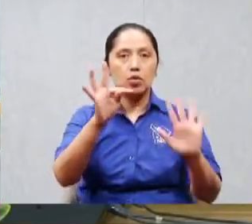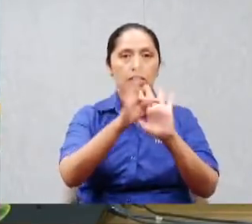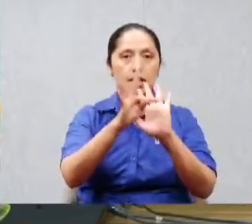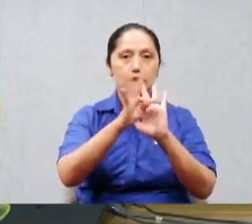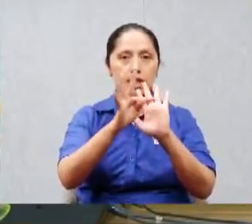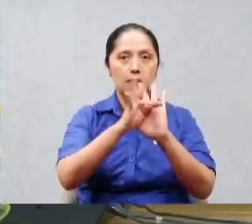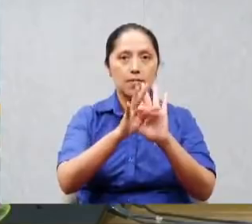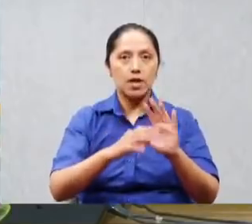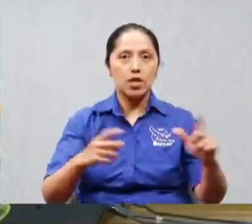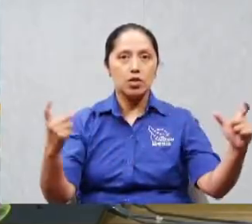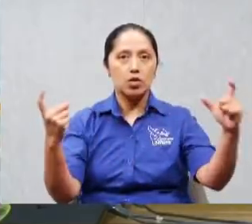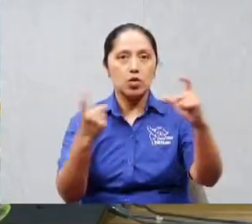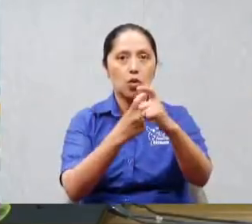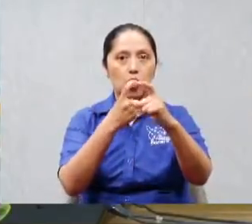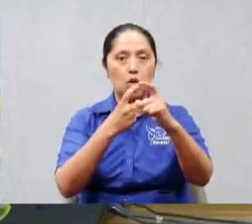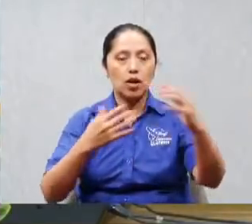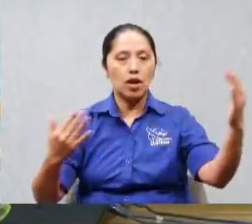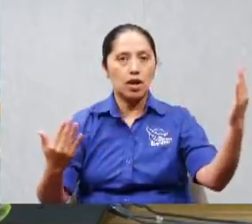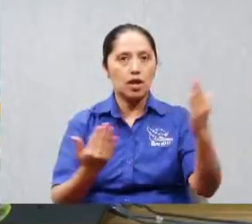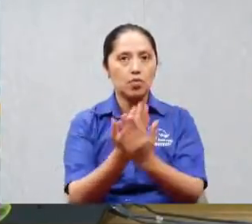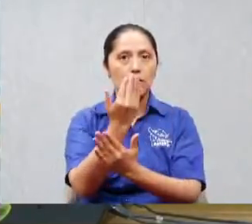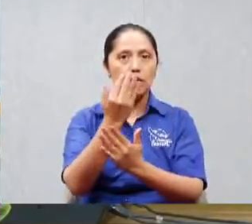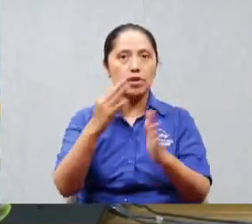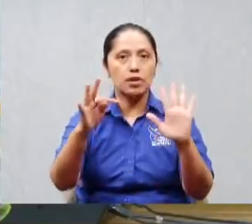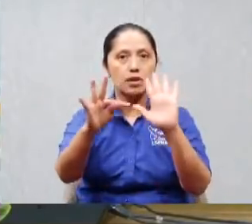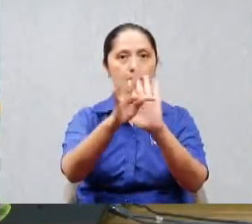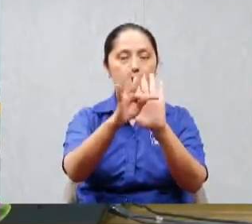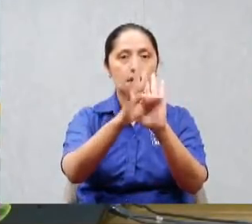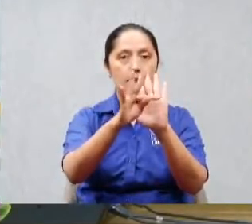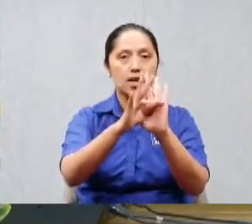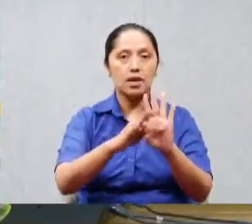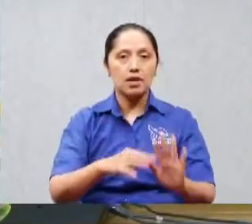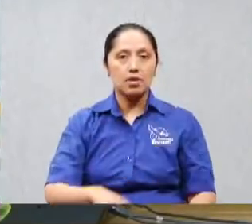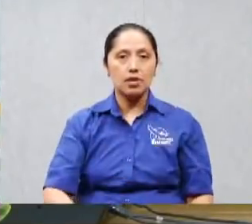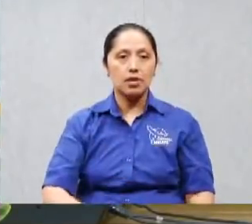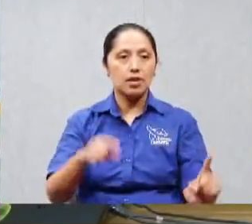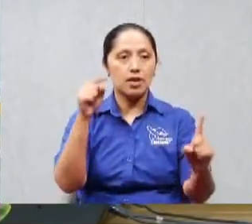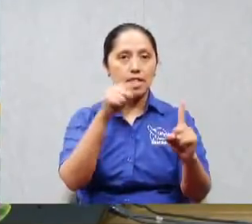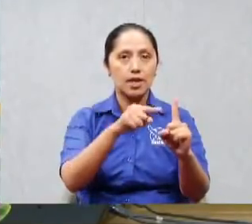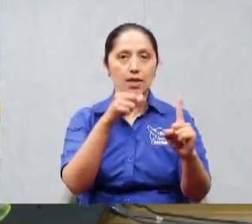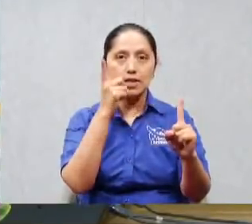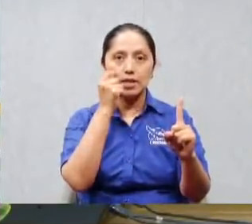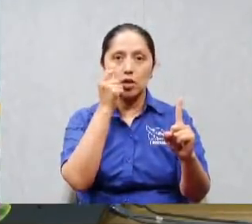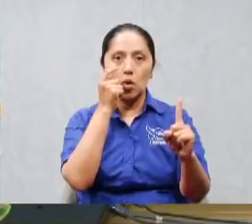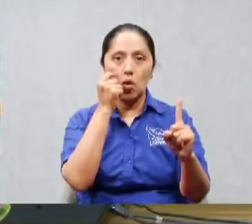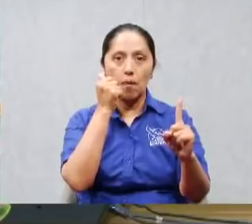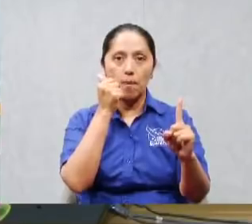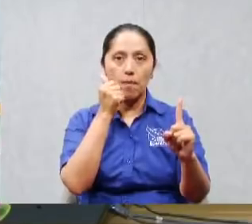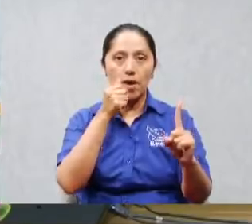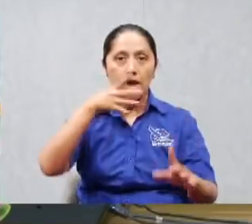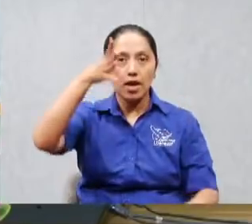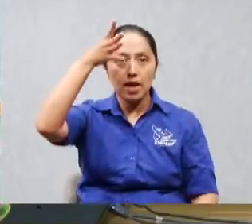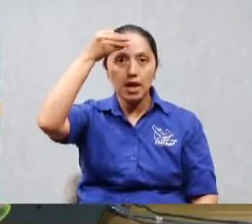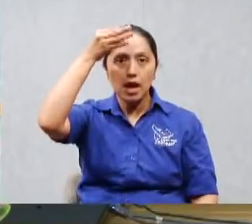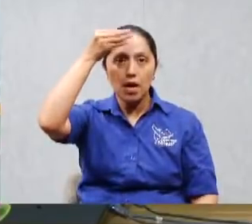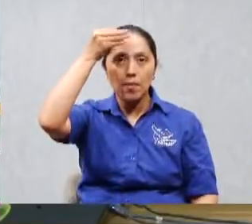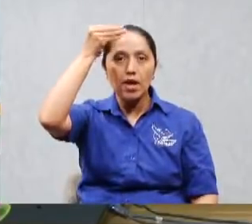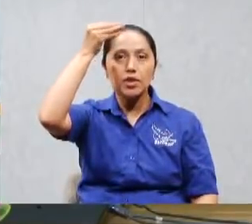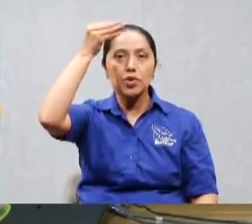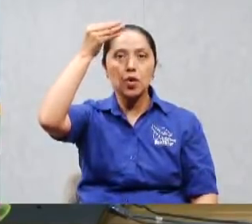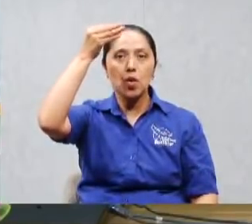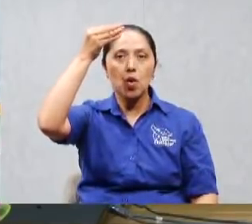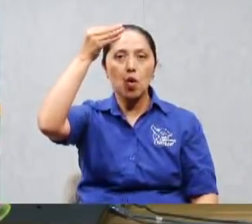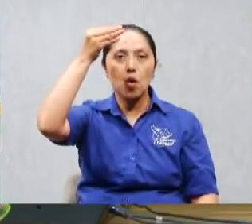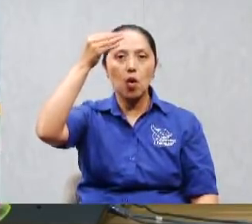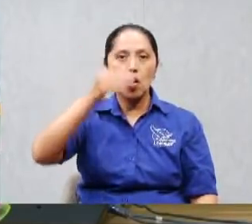este hombre que fue discipulado se dio cuenta que hay una riqueza